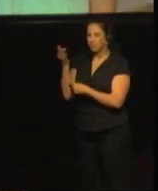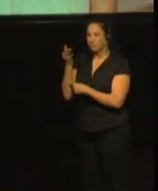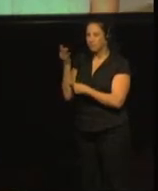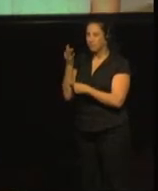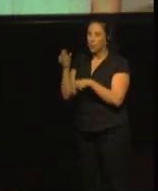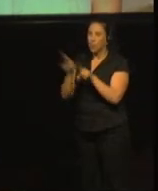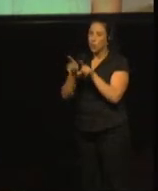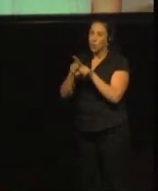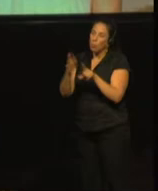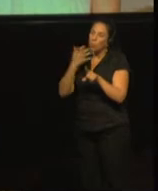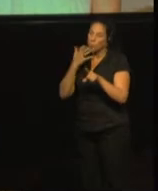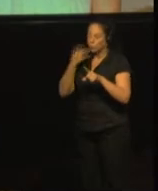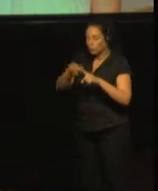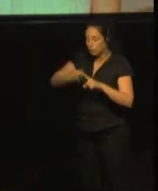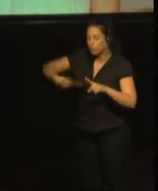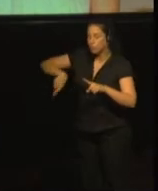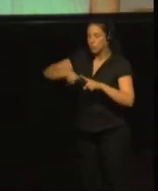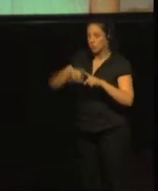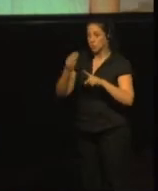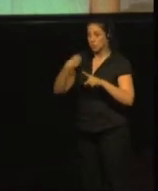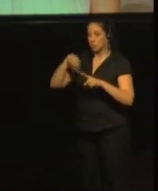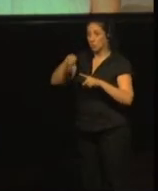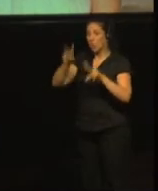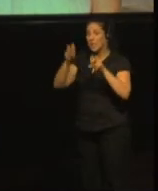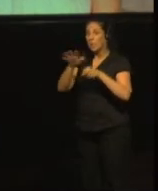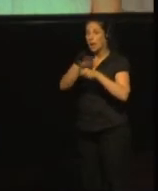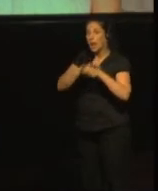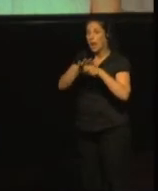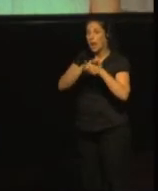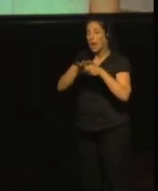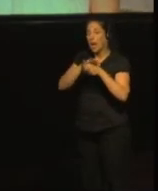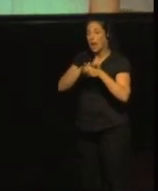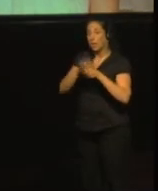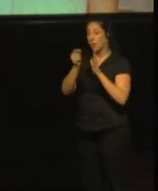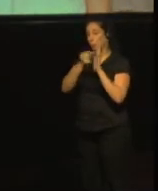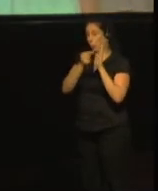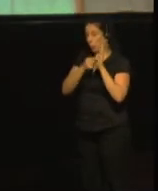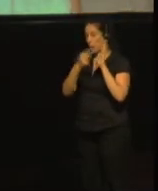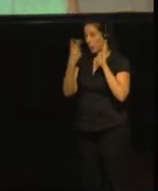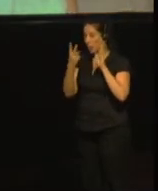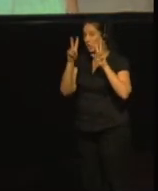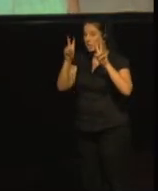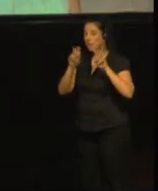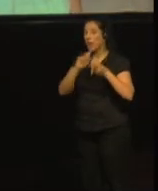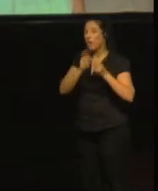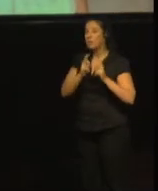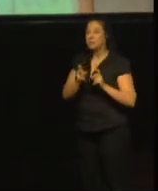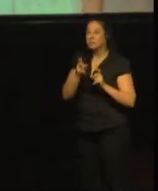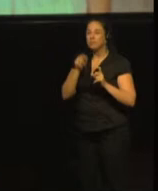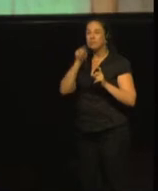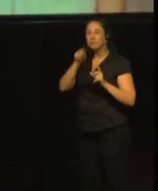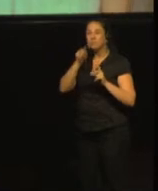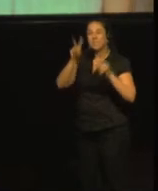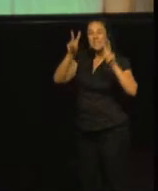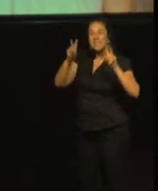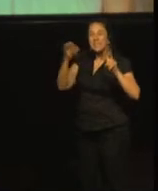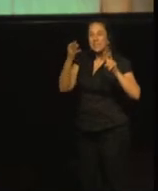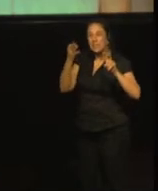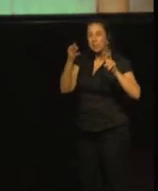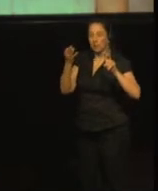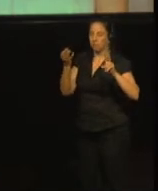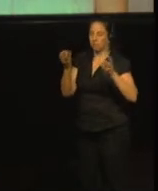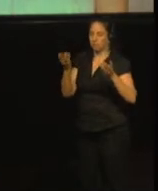¿Cómo realizamos el ámbito 2 en el cuestionario? Todo lo que tiene que ver con la vida